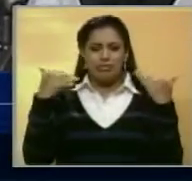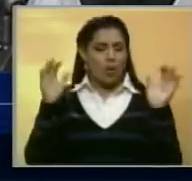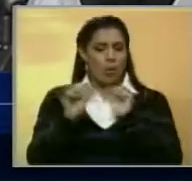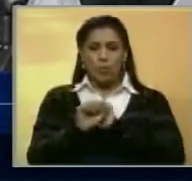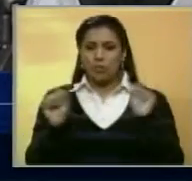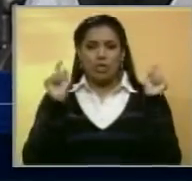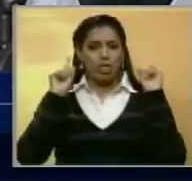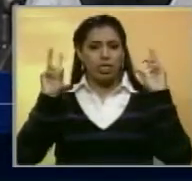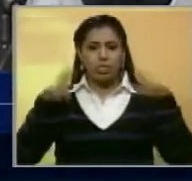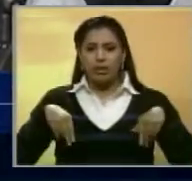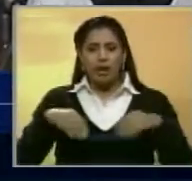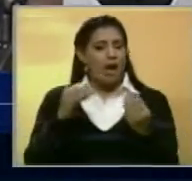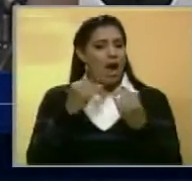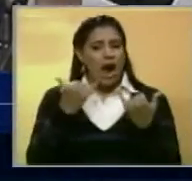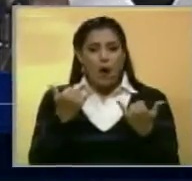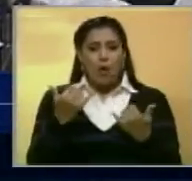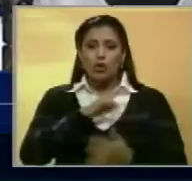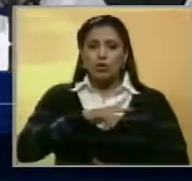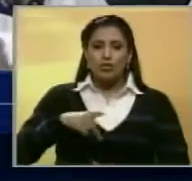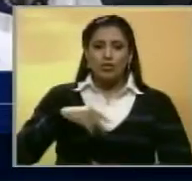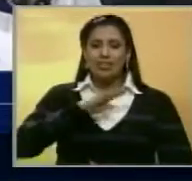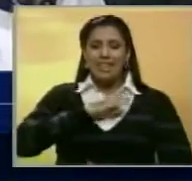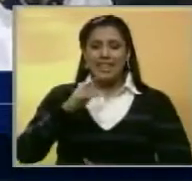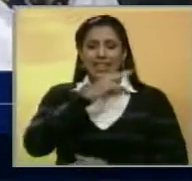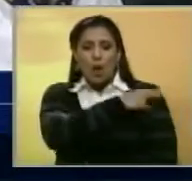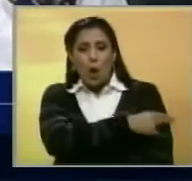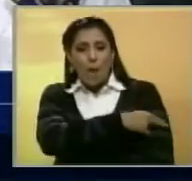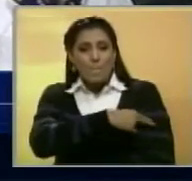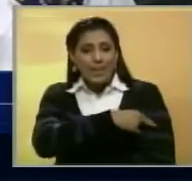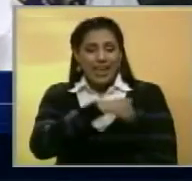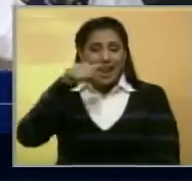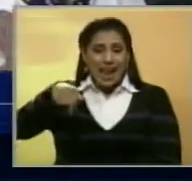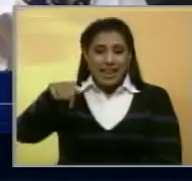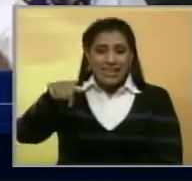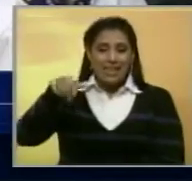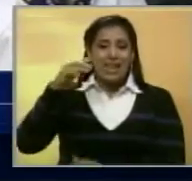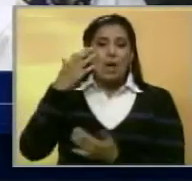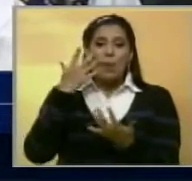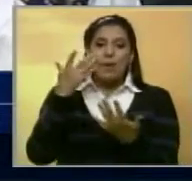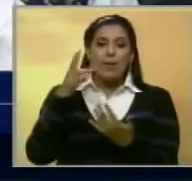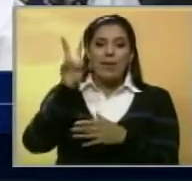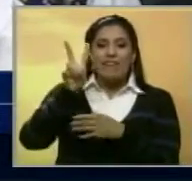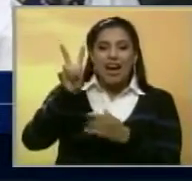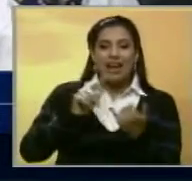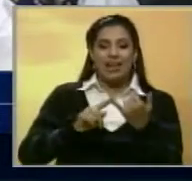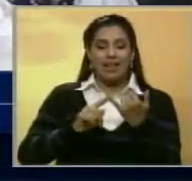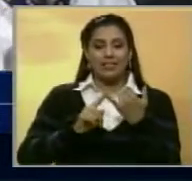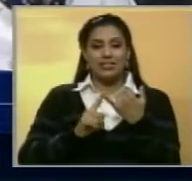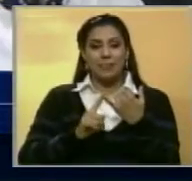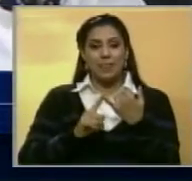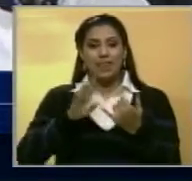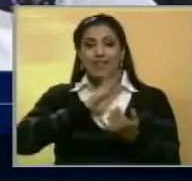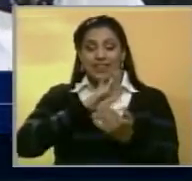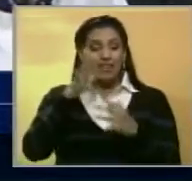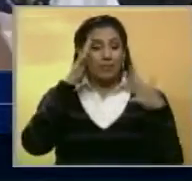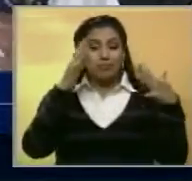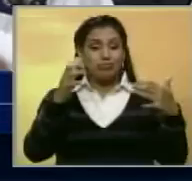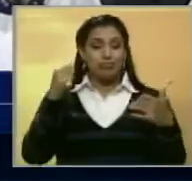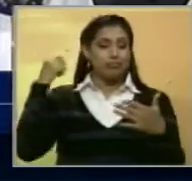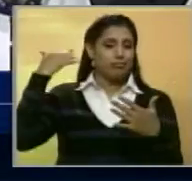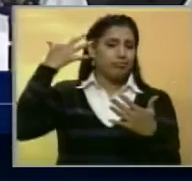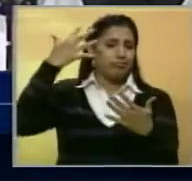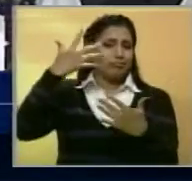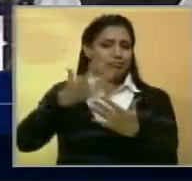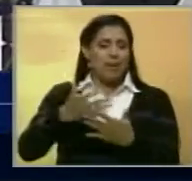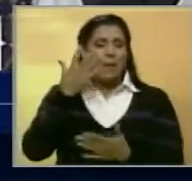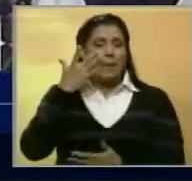en Venezuela. Tenemos hospitales importantísimos aquí en Caracas, como es el Hospital Vargas, que tiene historia